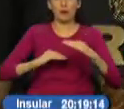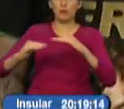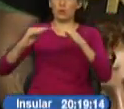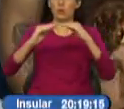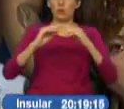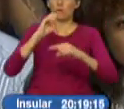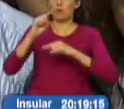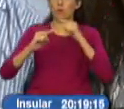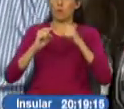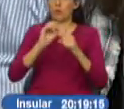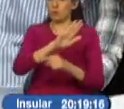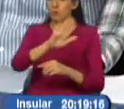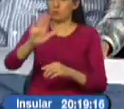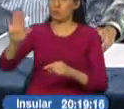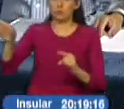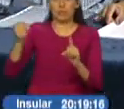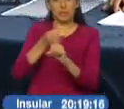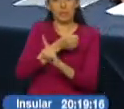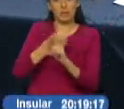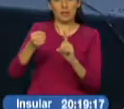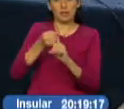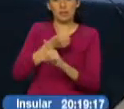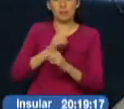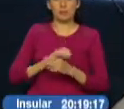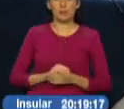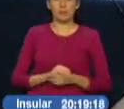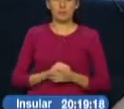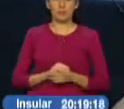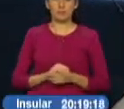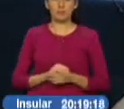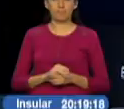se ve amenazada por posturas que llaman al caos social.